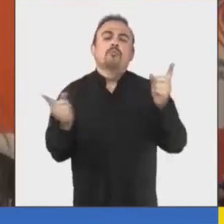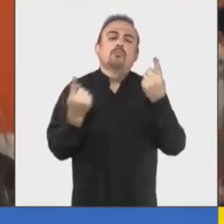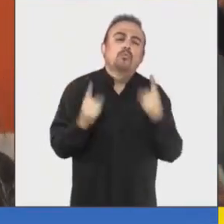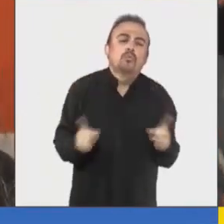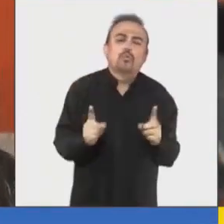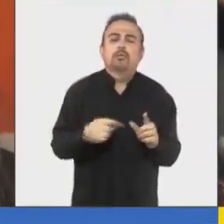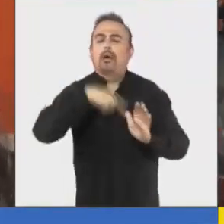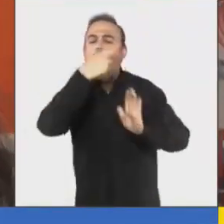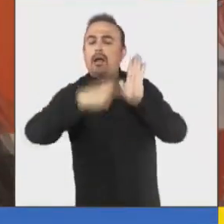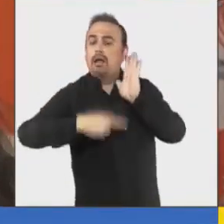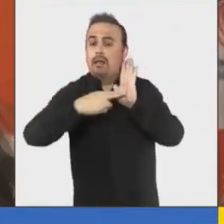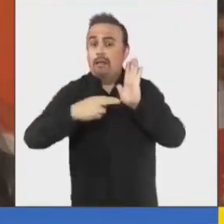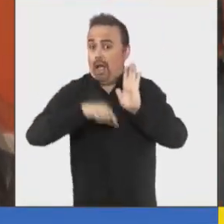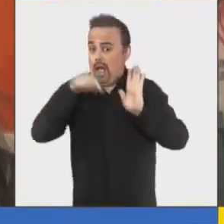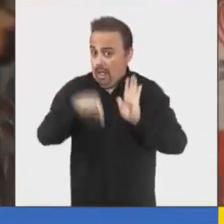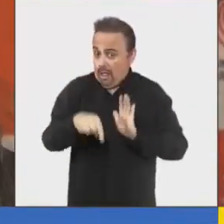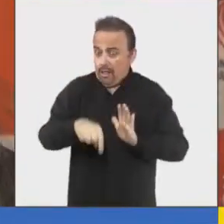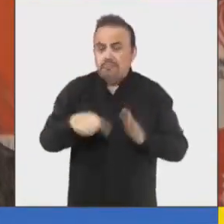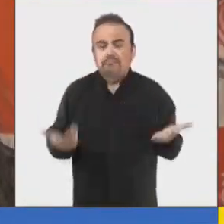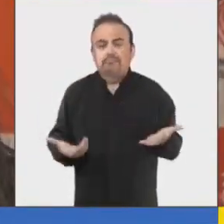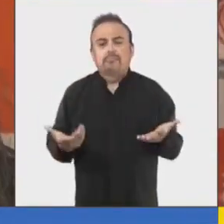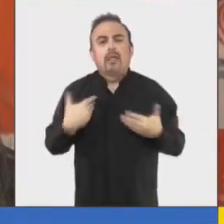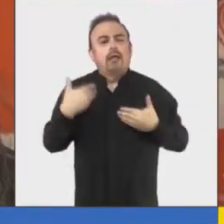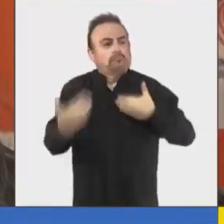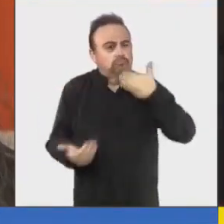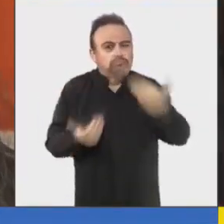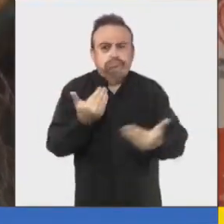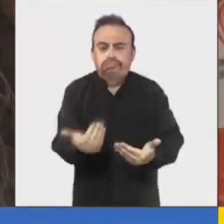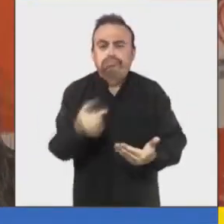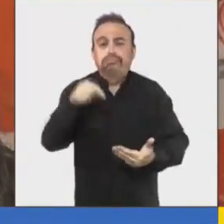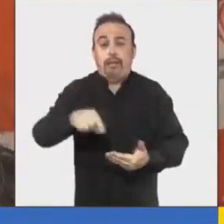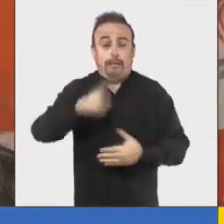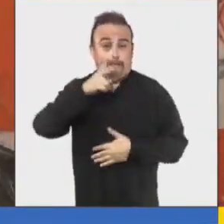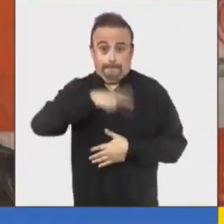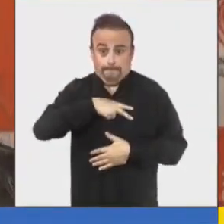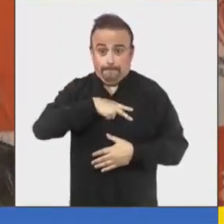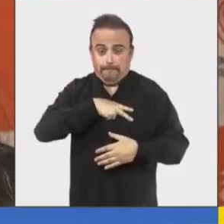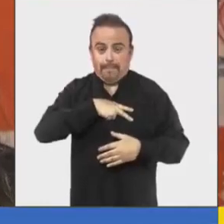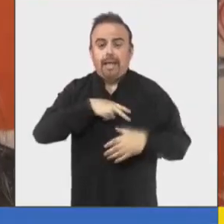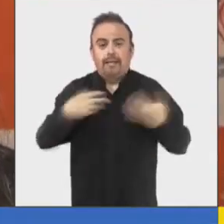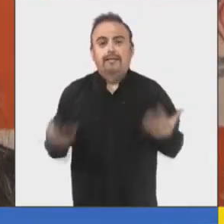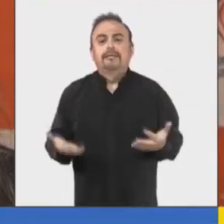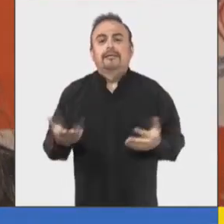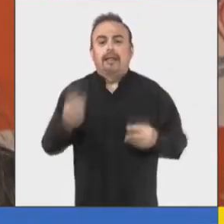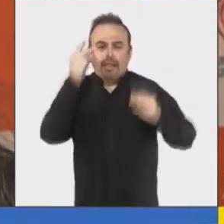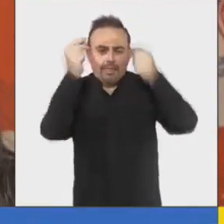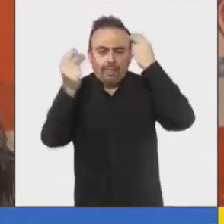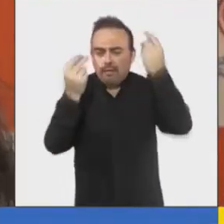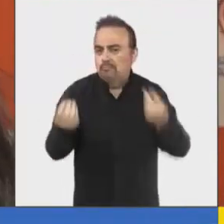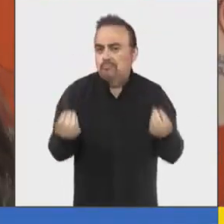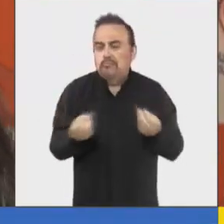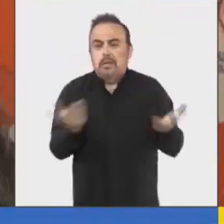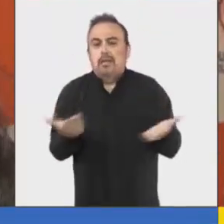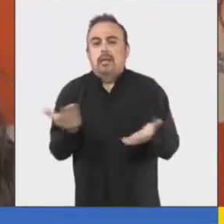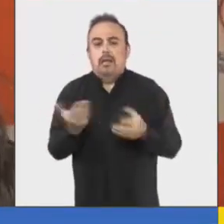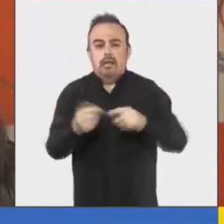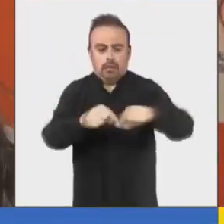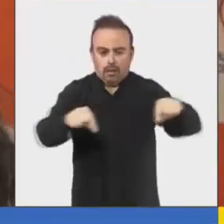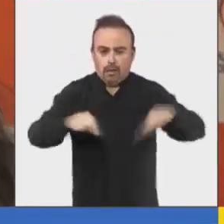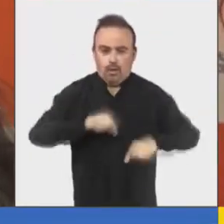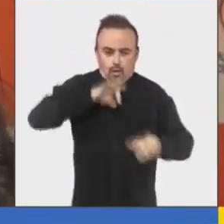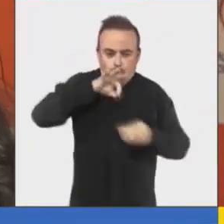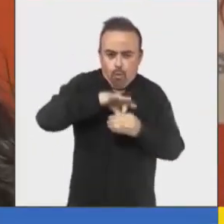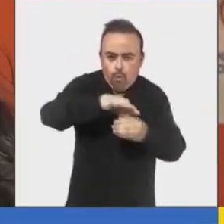música y las artes. Aquí nosotros estamos entregándole este premio también a iniciativas como huertos comunitarios,